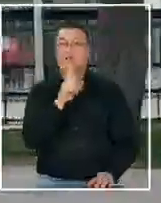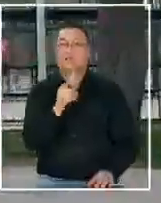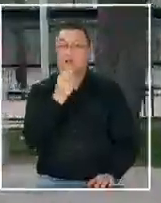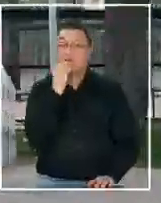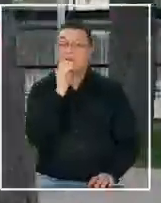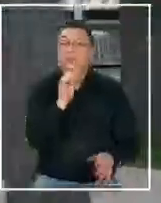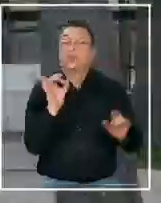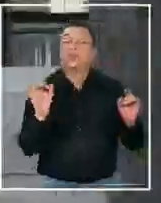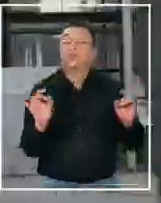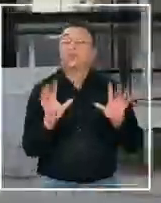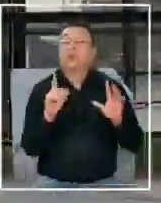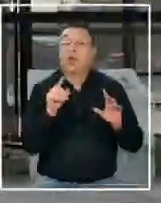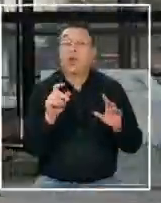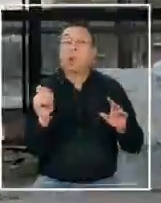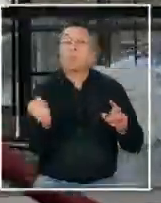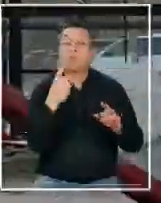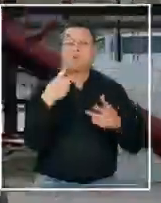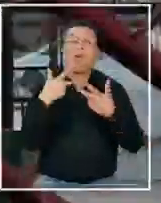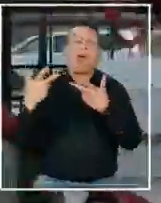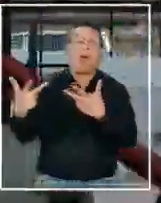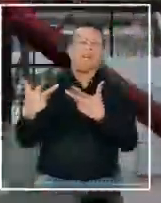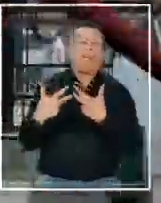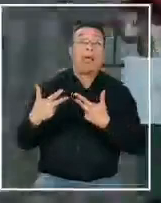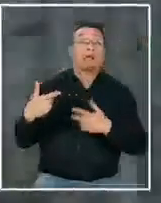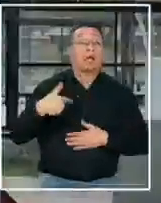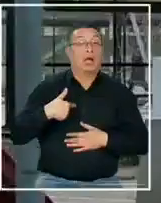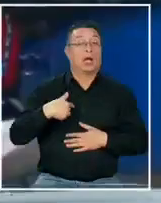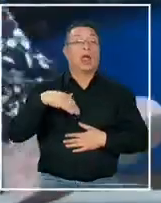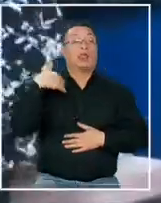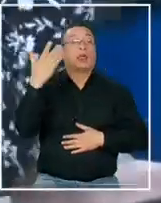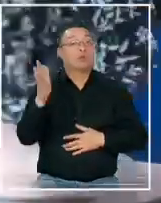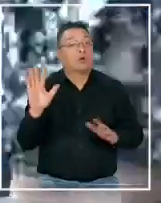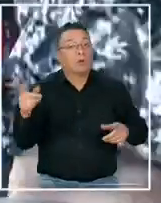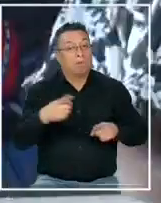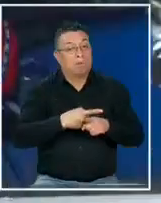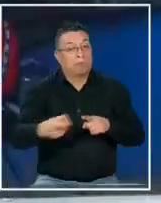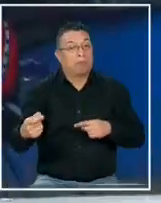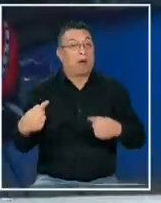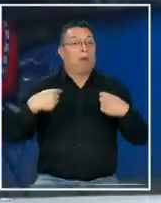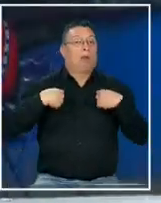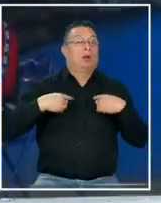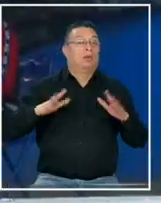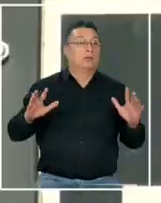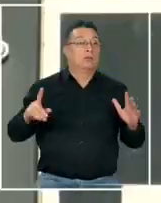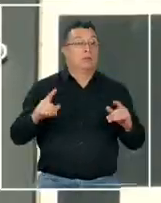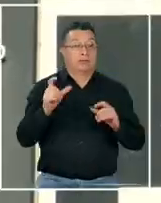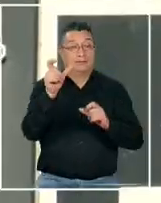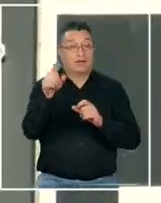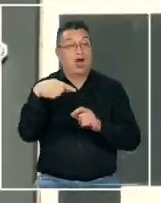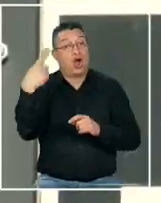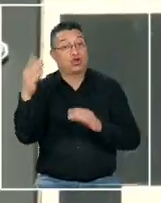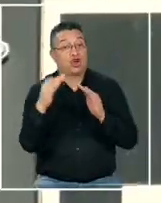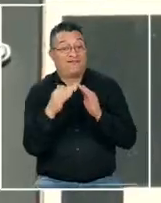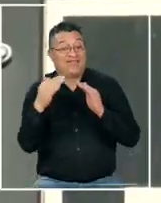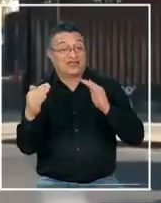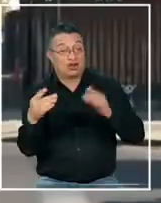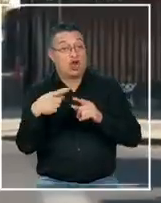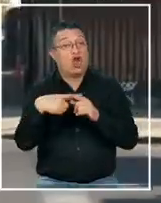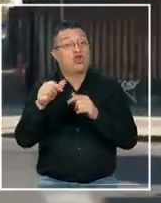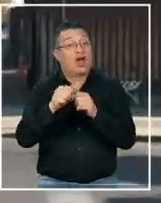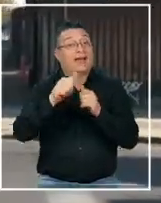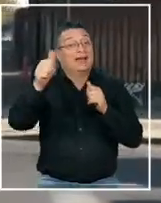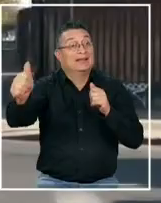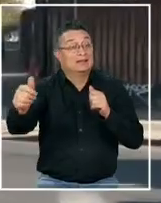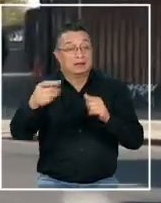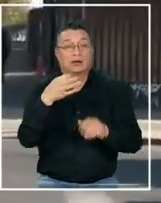se advierten primero recibirían amenazas luego quien sabe qué. Una vecina de otro sector de la comuna da